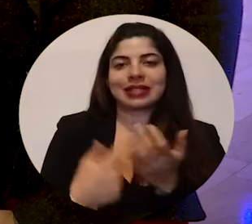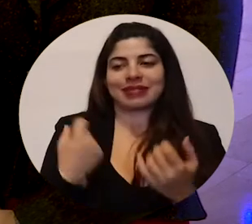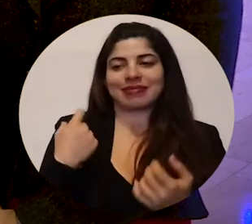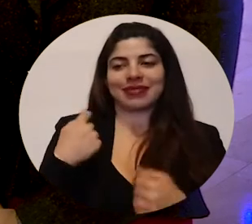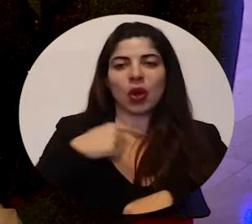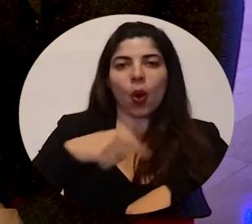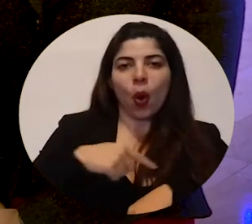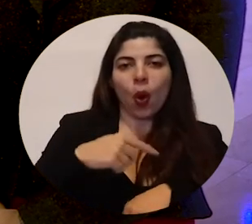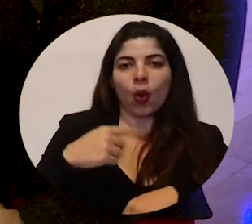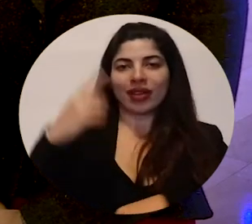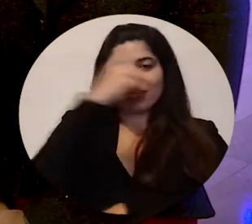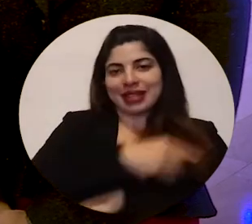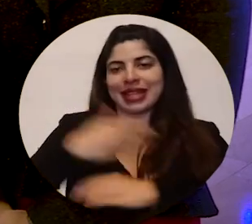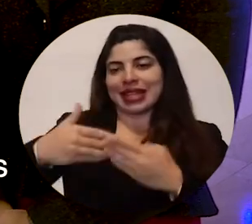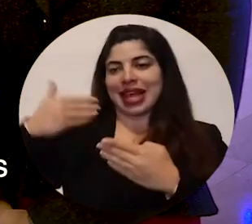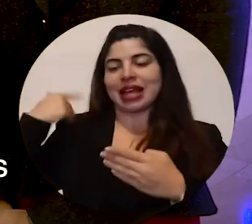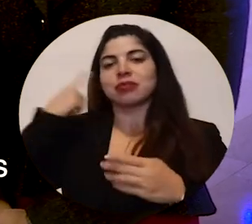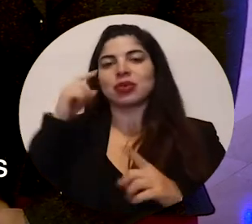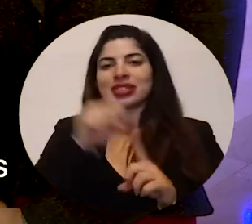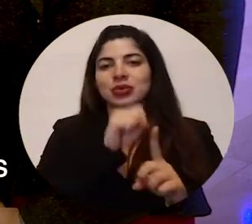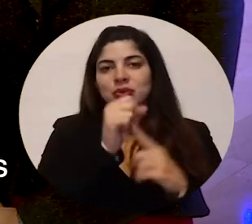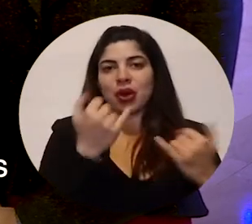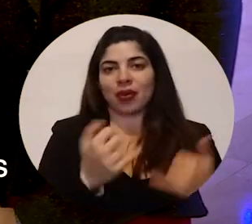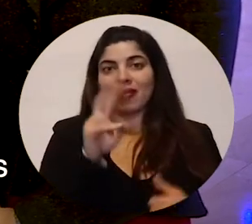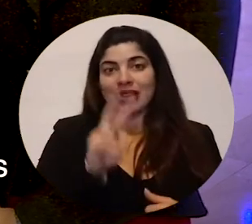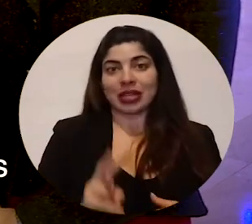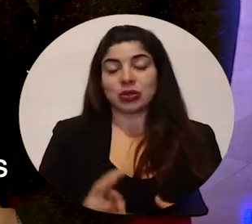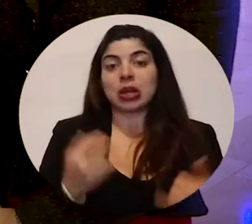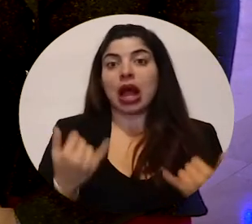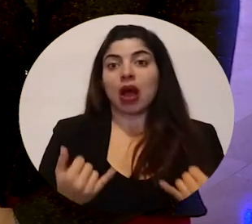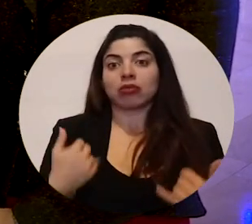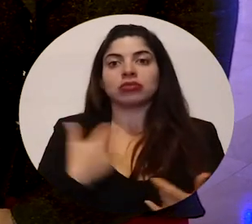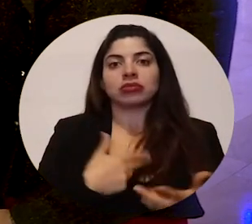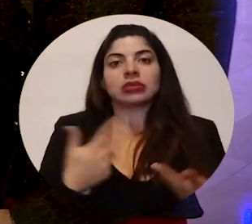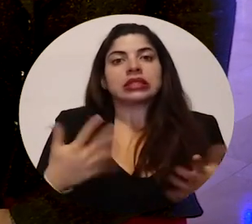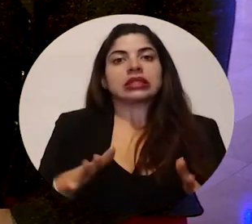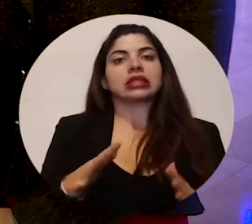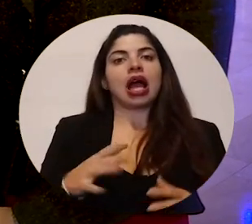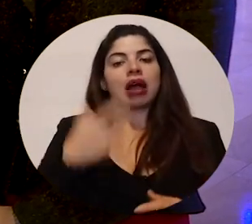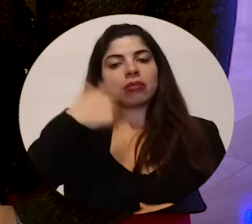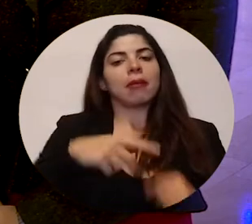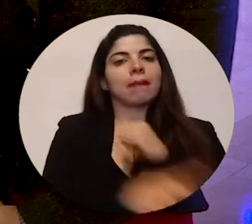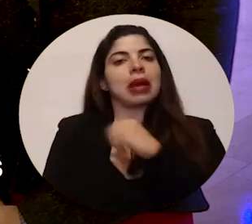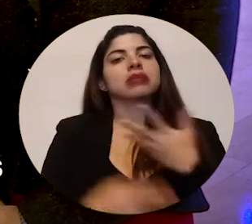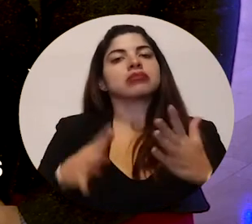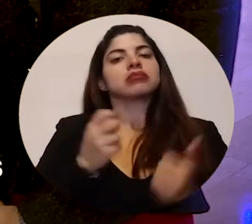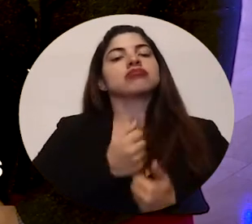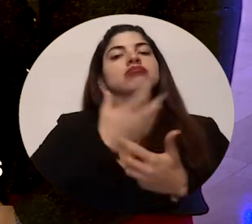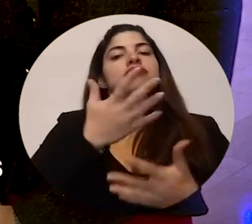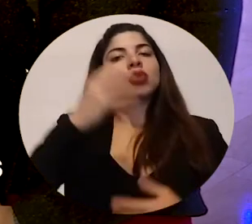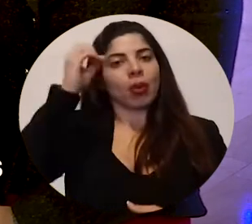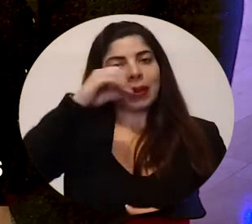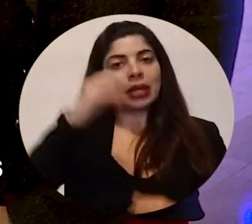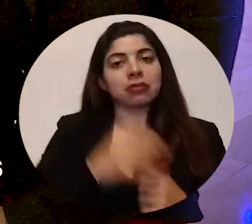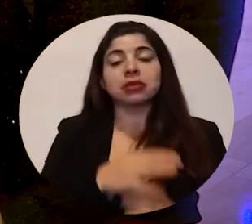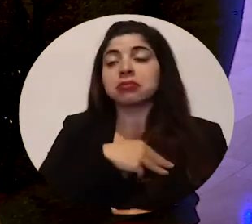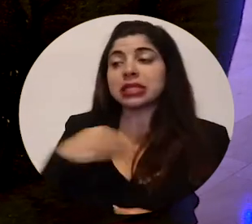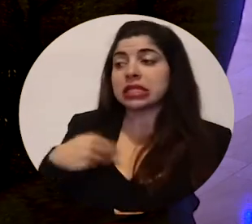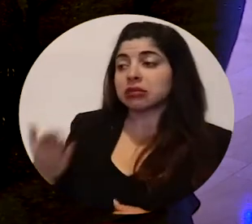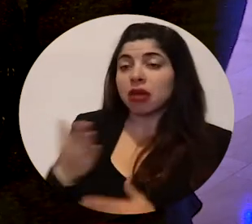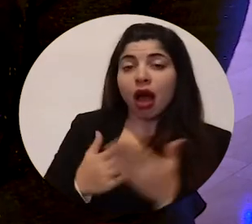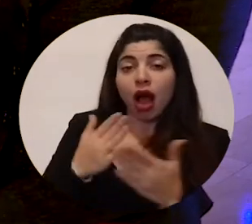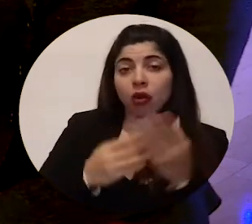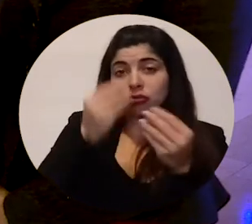horas y los últimos días en relación a la situación en Venezuela, la cual ya nos hemos como país pronunciado. Ministra, algunos de los